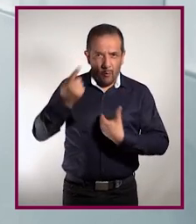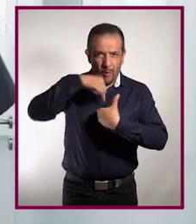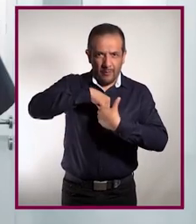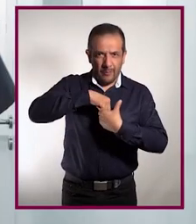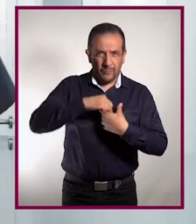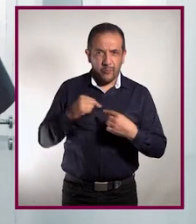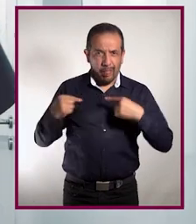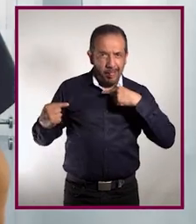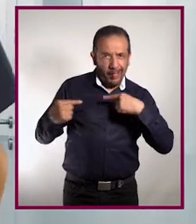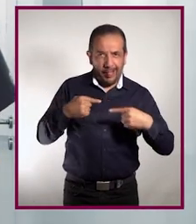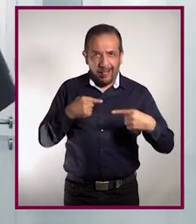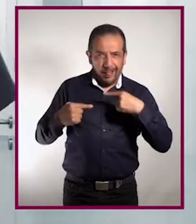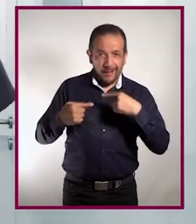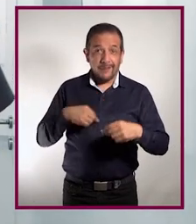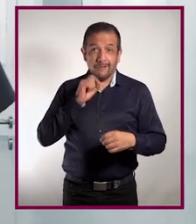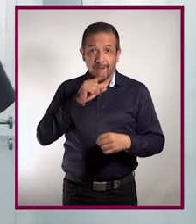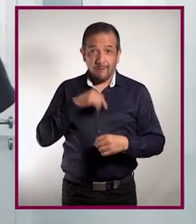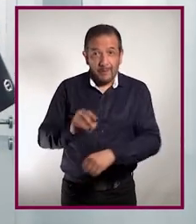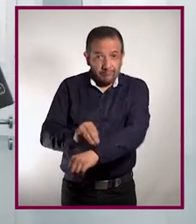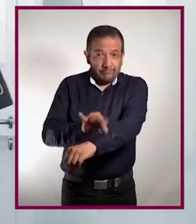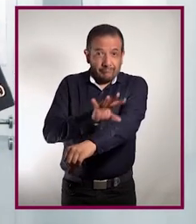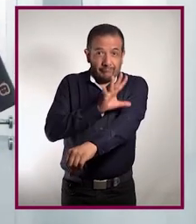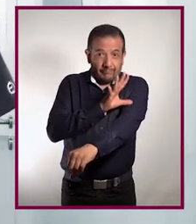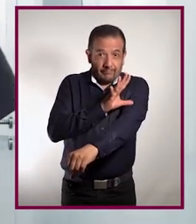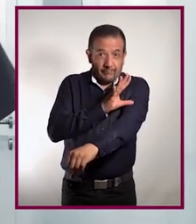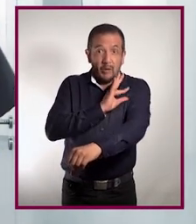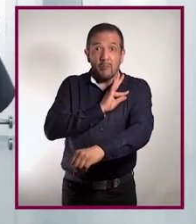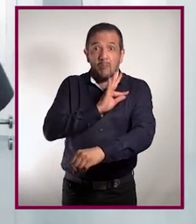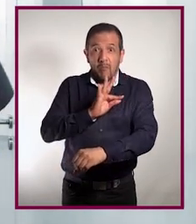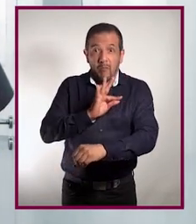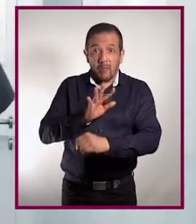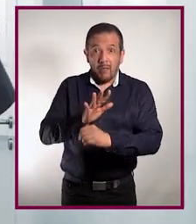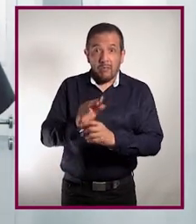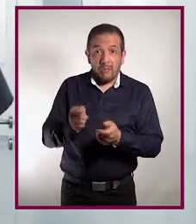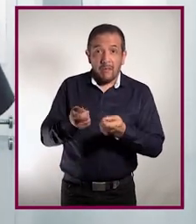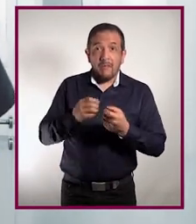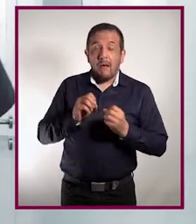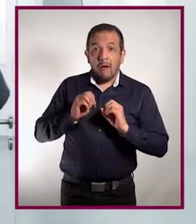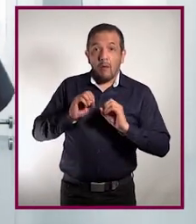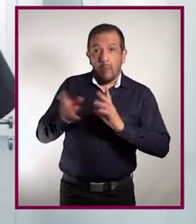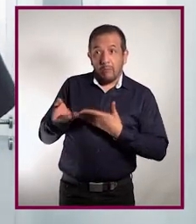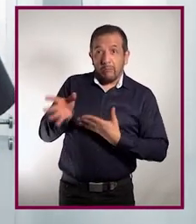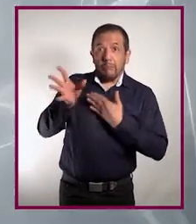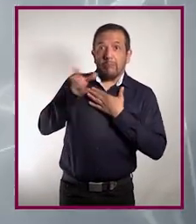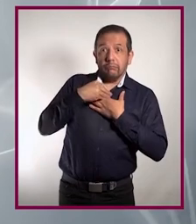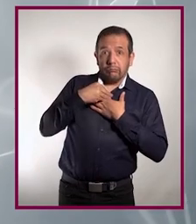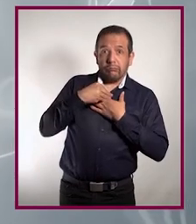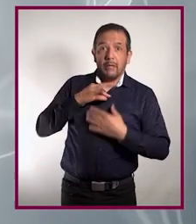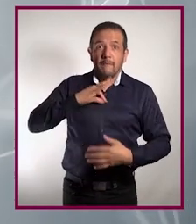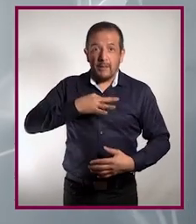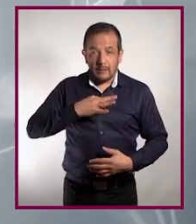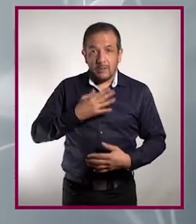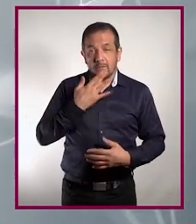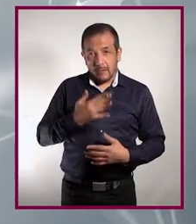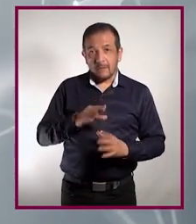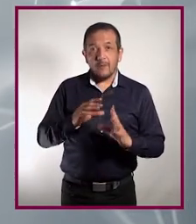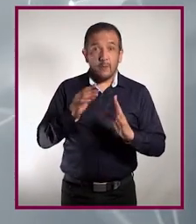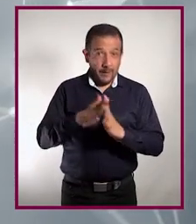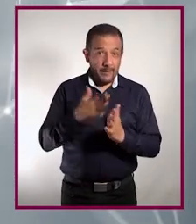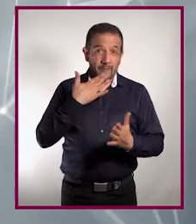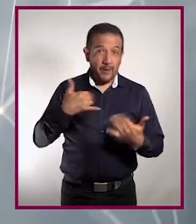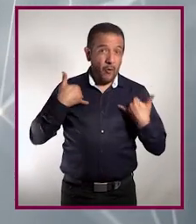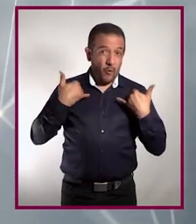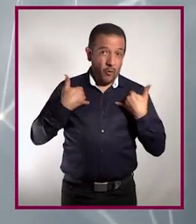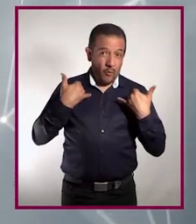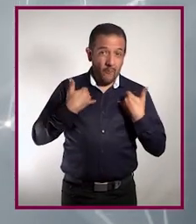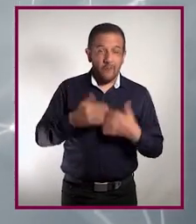cuerpo y cómo hasta nuestras emociones podrían predisponernos a algunas infecciones, quédate con nosotros. Esto y más por Jóvenes en TV,